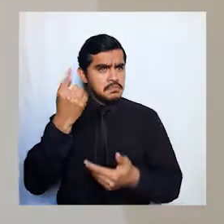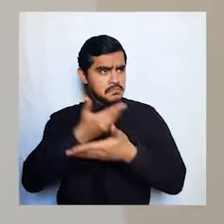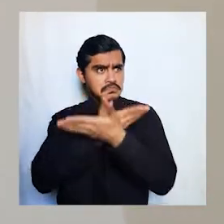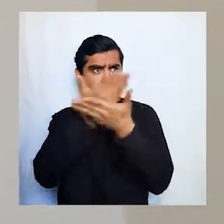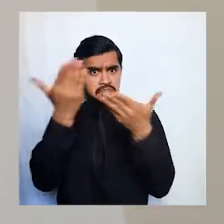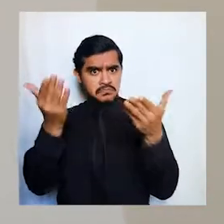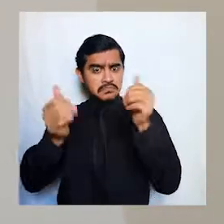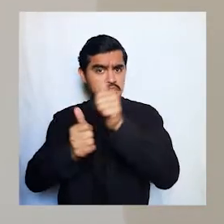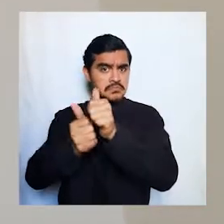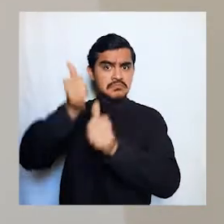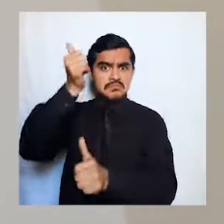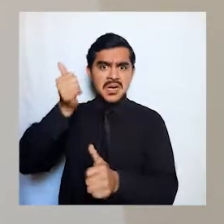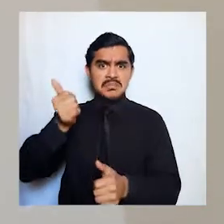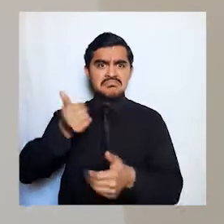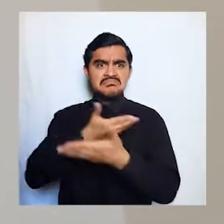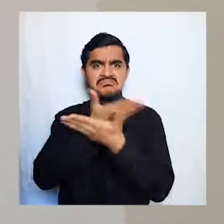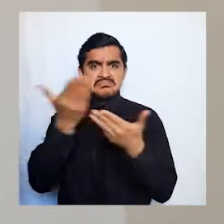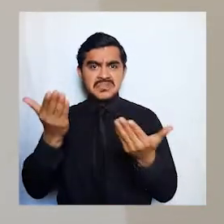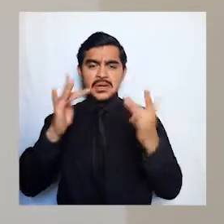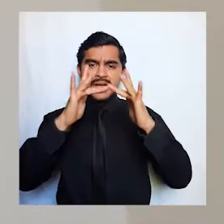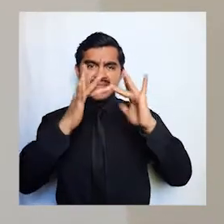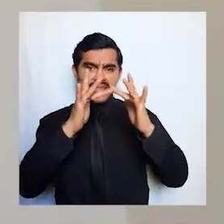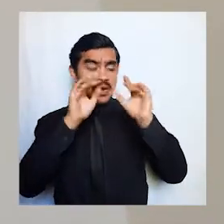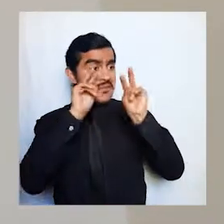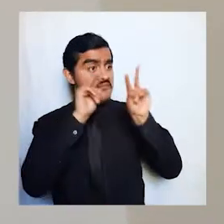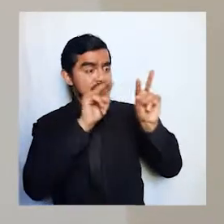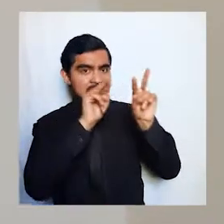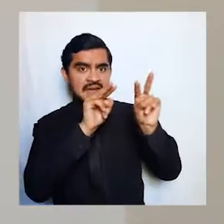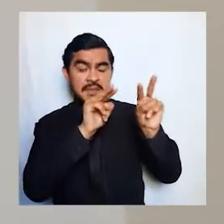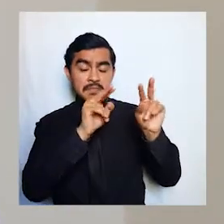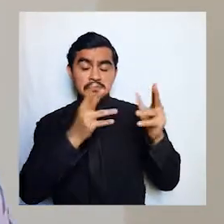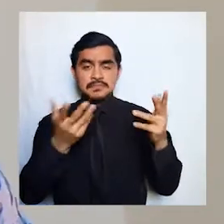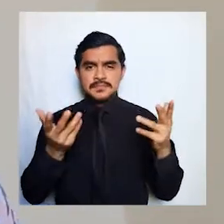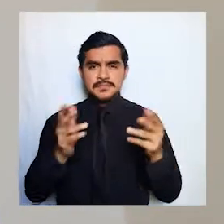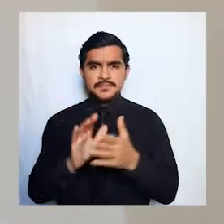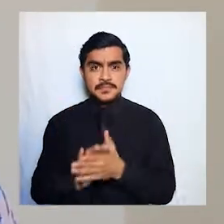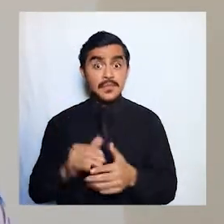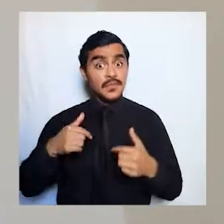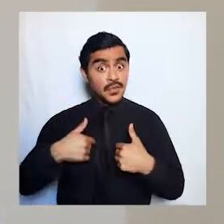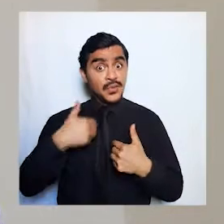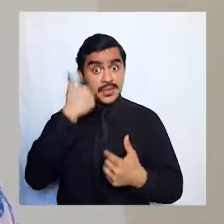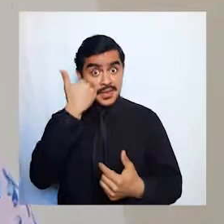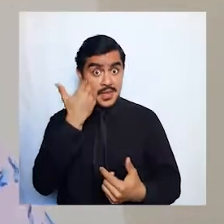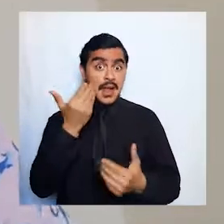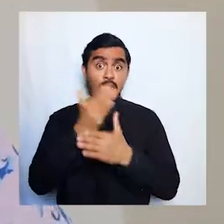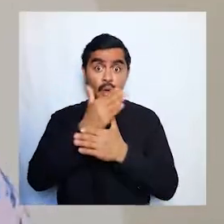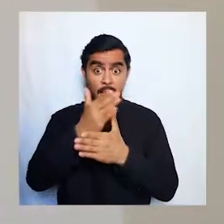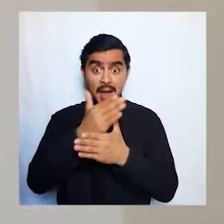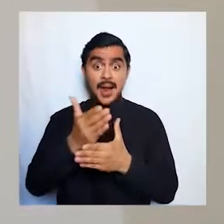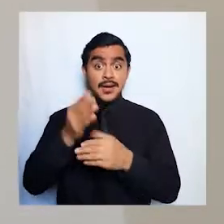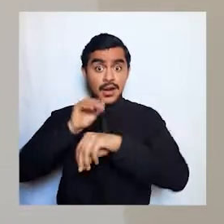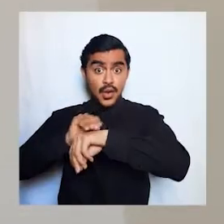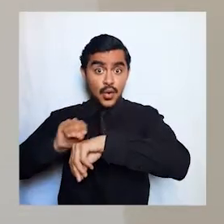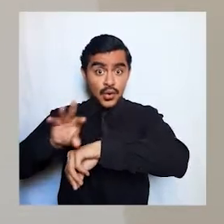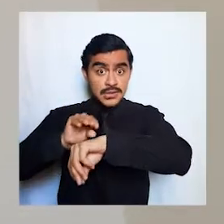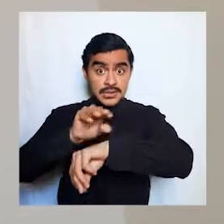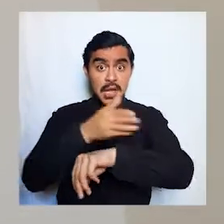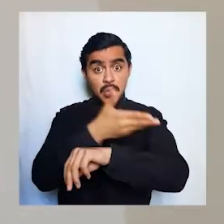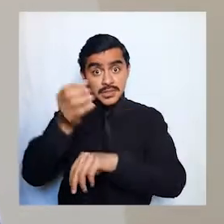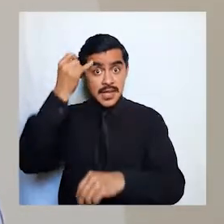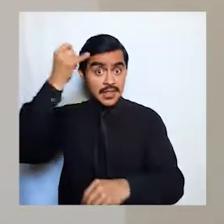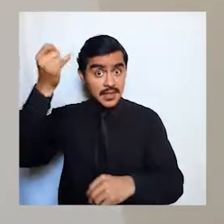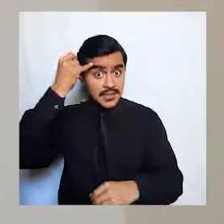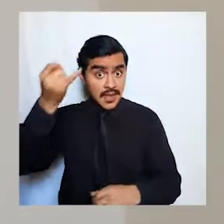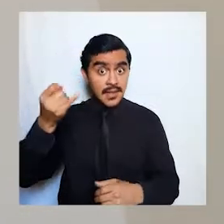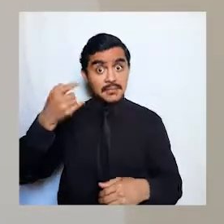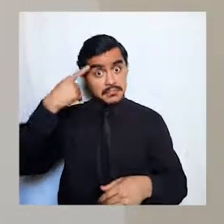mayoría hacen es ver qué pueden ver en internet para eso les queremos compartir estos tips y trucos que ustedes pueden poner en